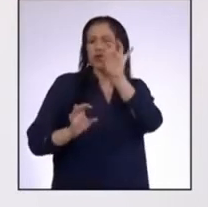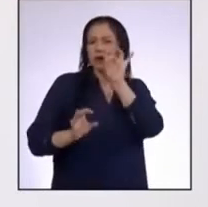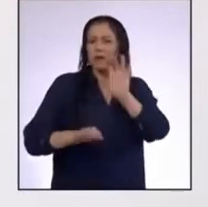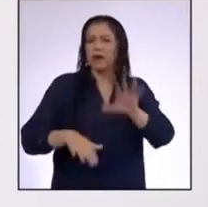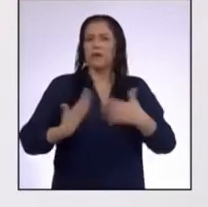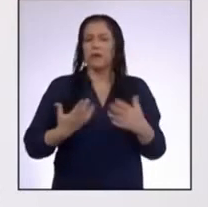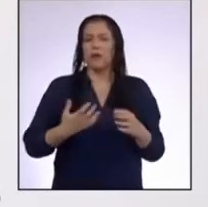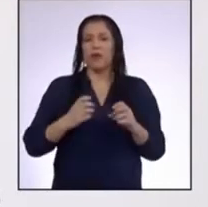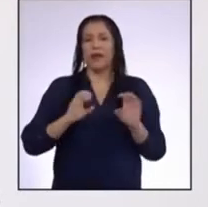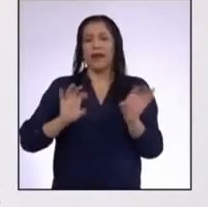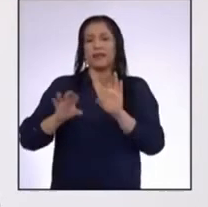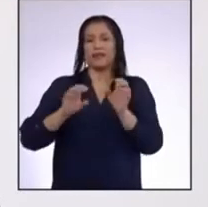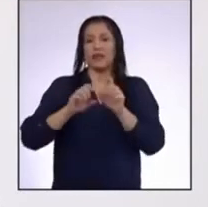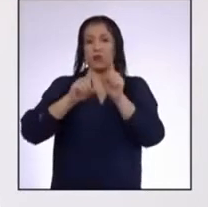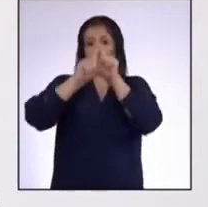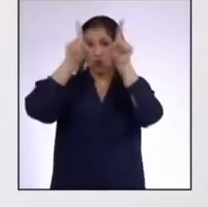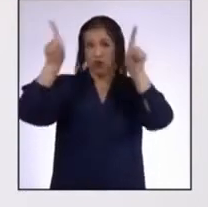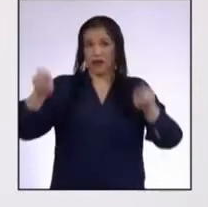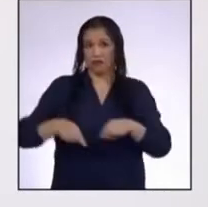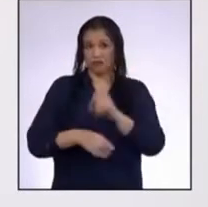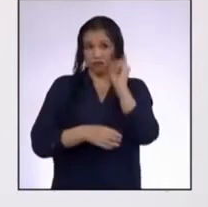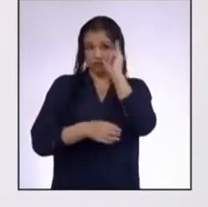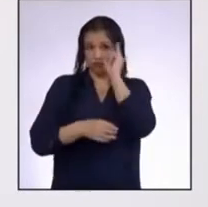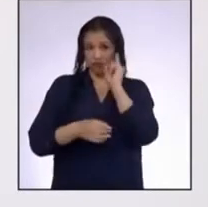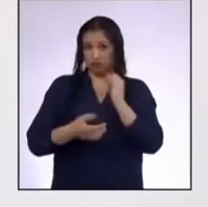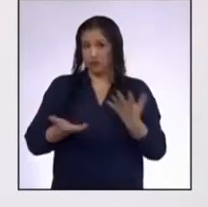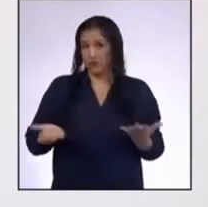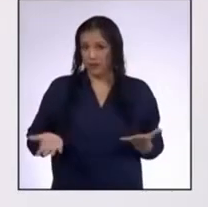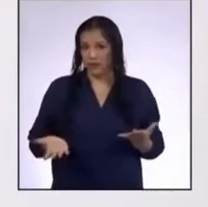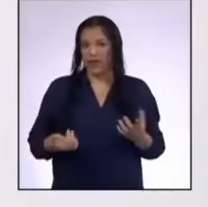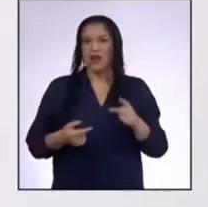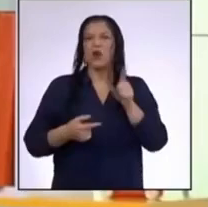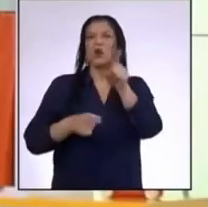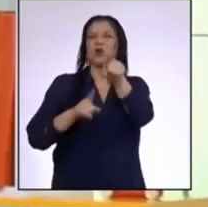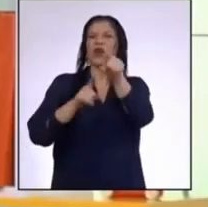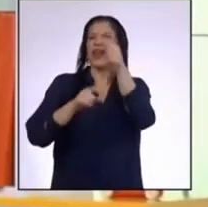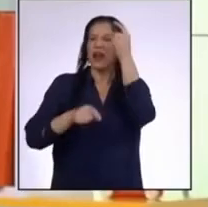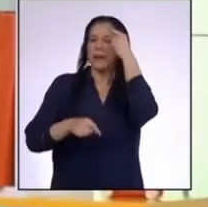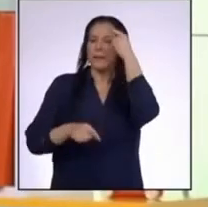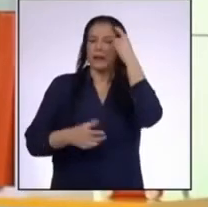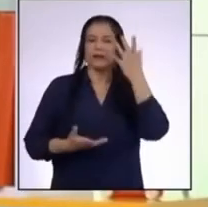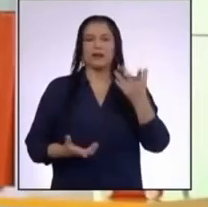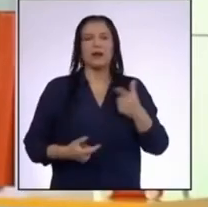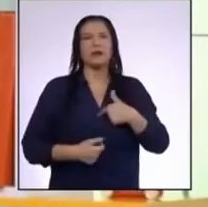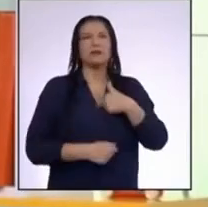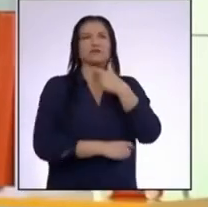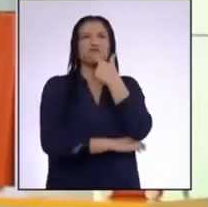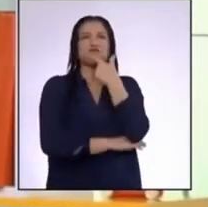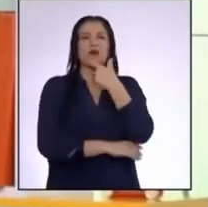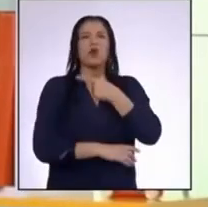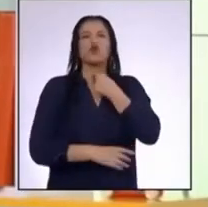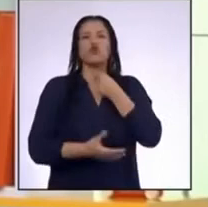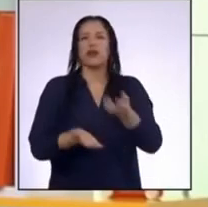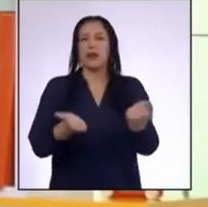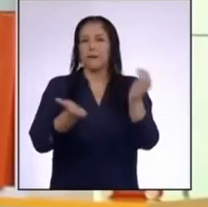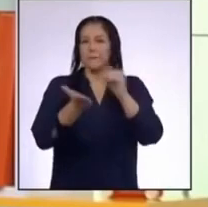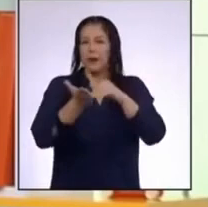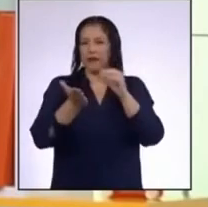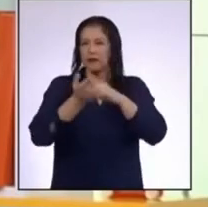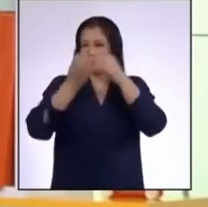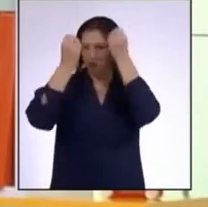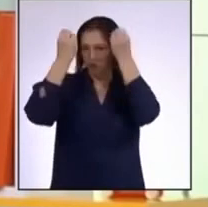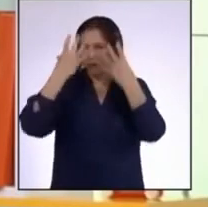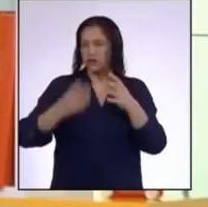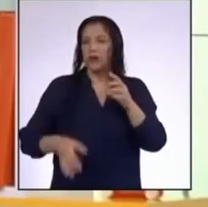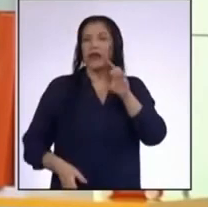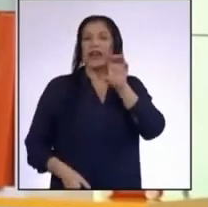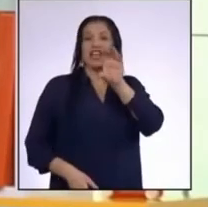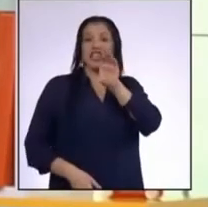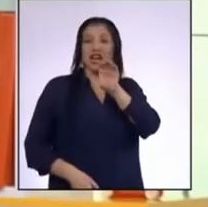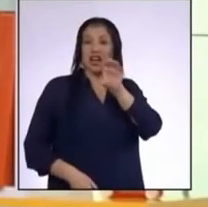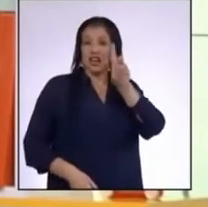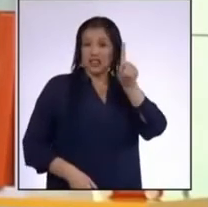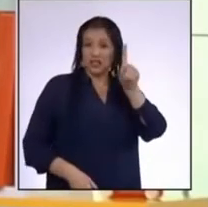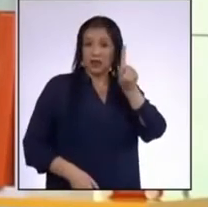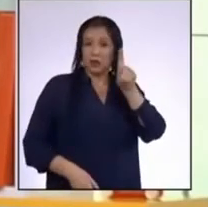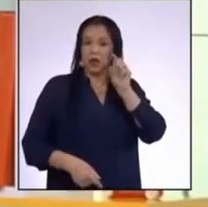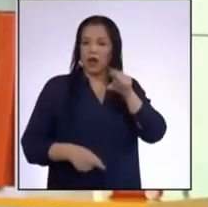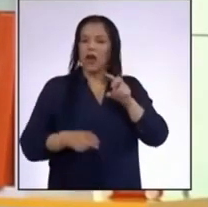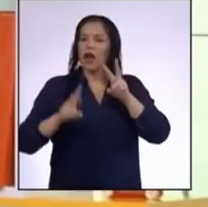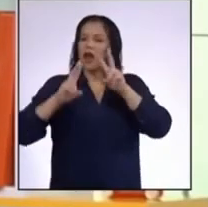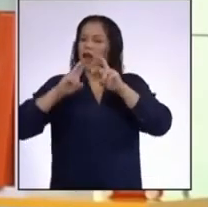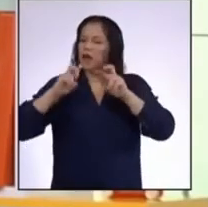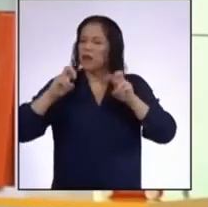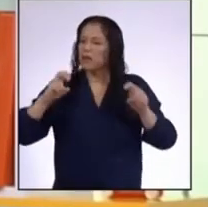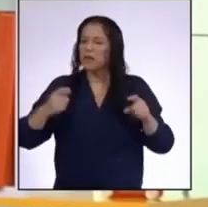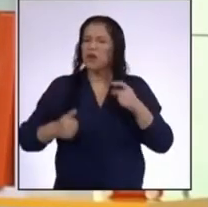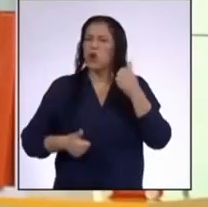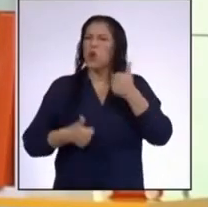construir una infografía? ¿Qué dicen en casa? Me gustaría averiguar un poco más sobre Charles Darwin El texto mencionó